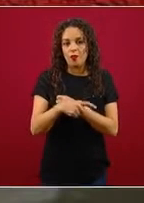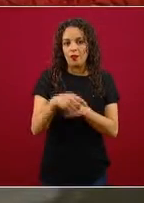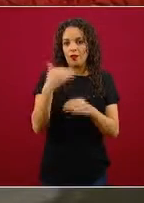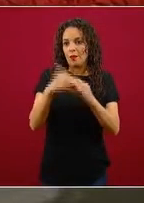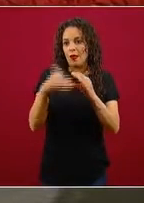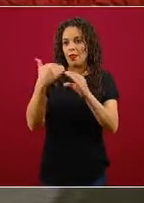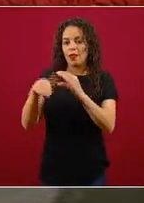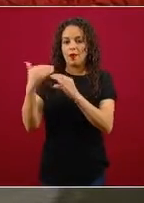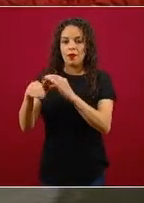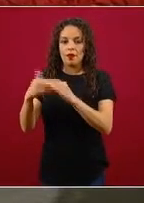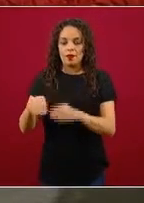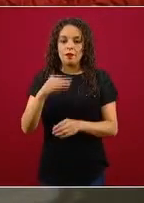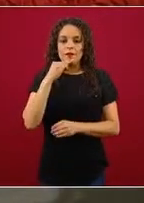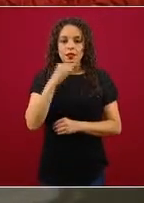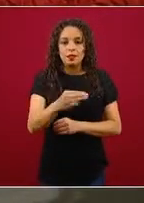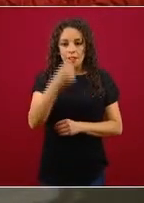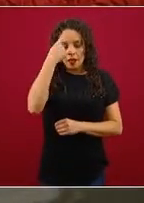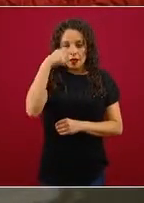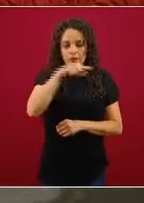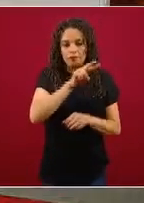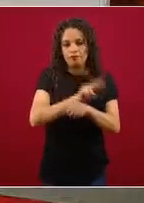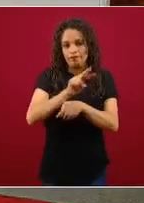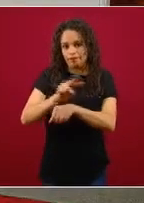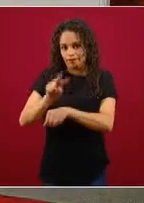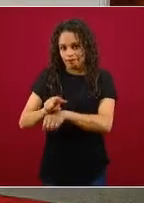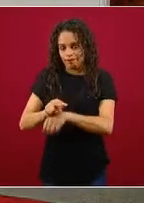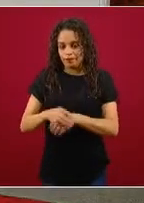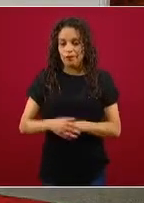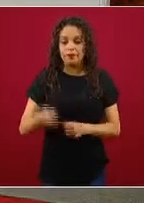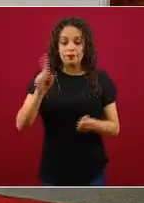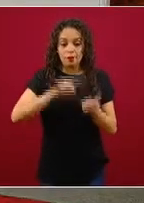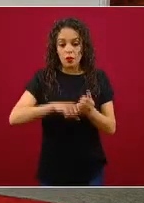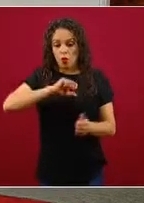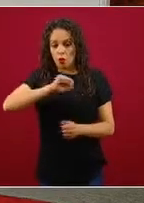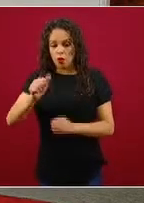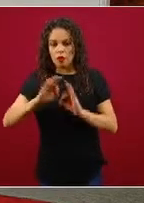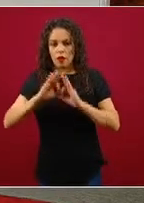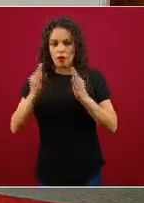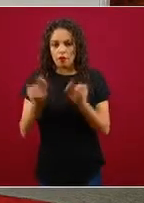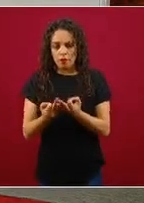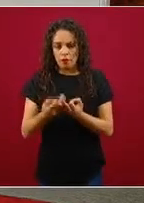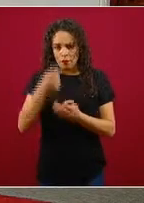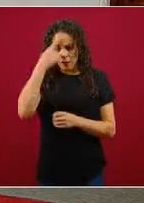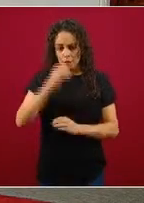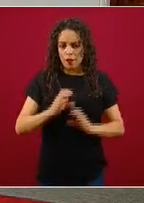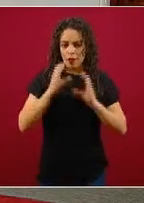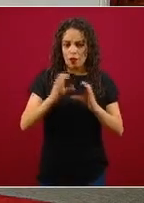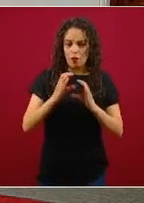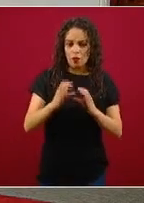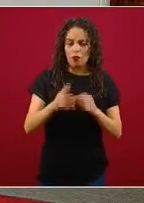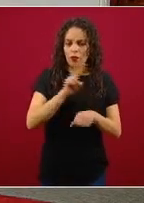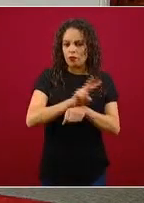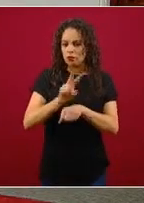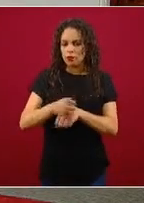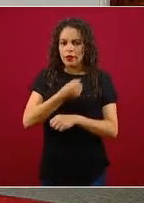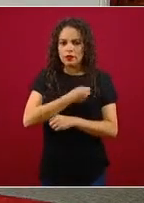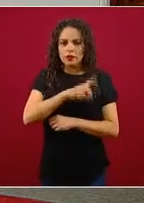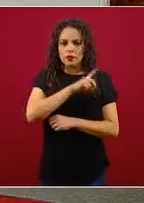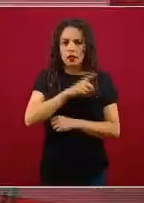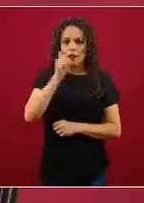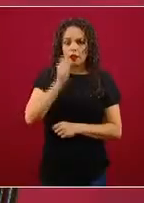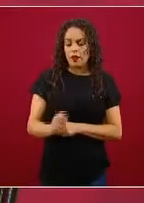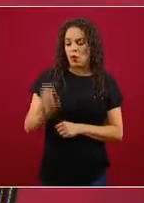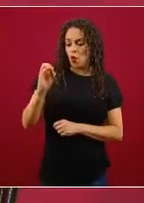También vamos a hacer este monitoreo para la salud con las mediciones a través del oxímetro.